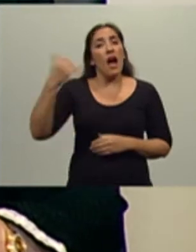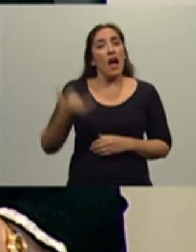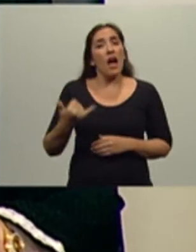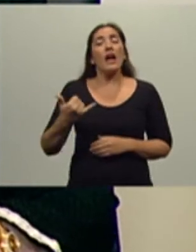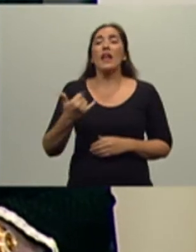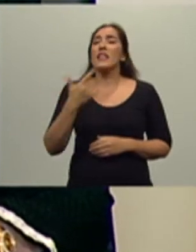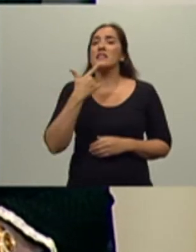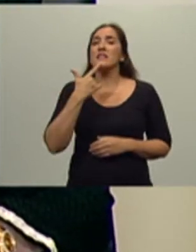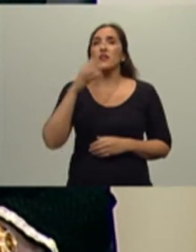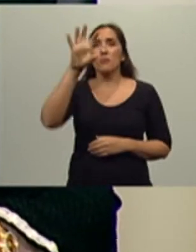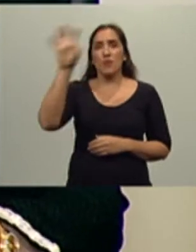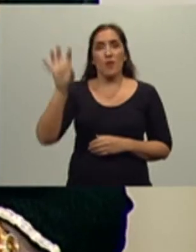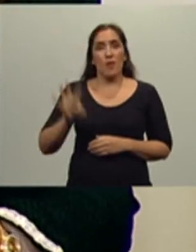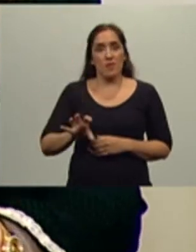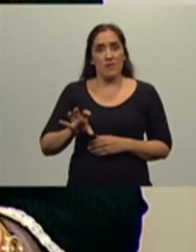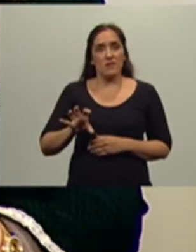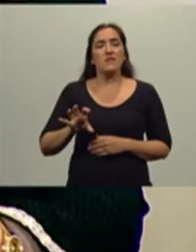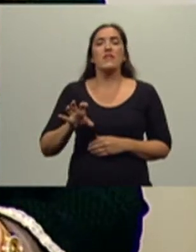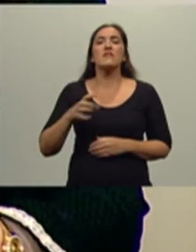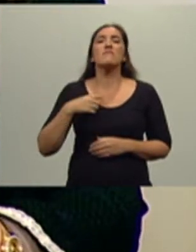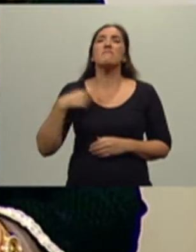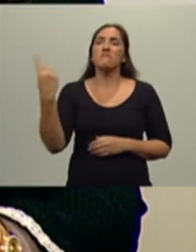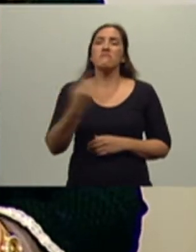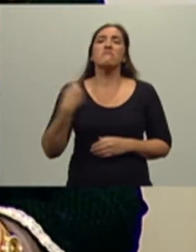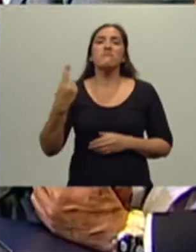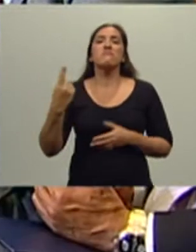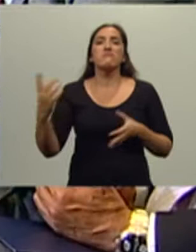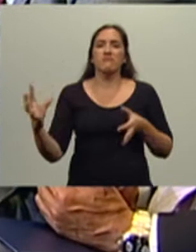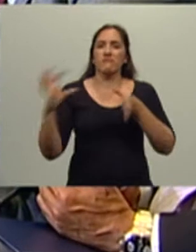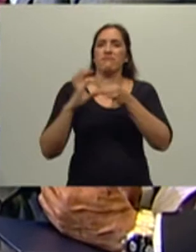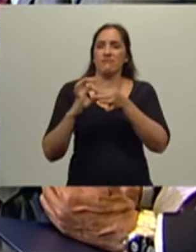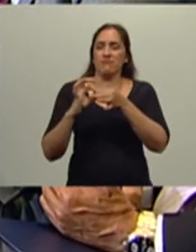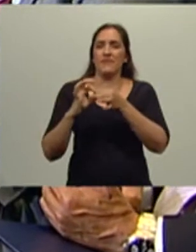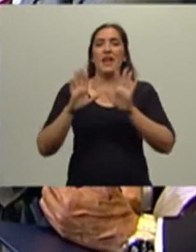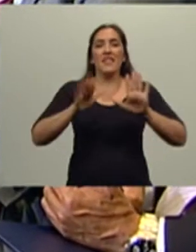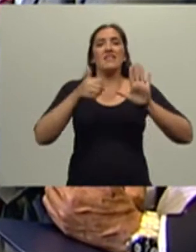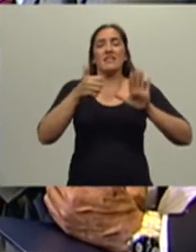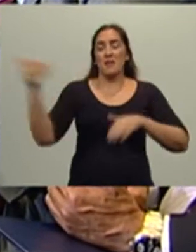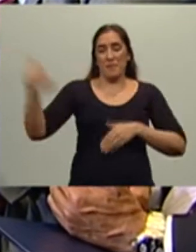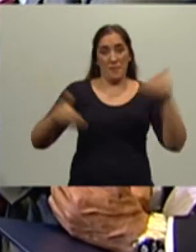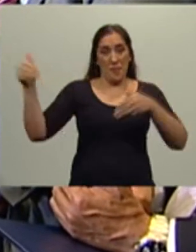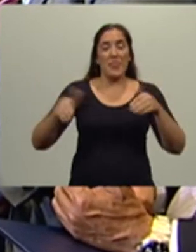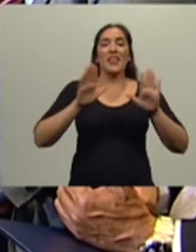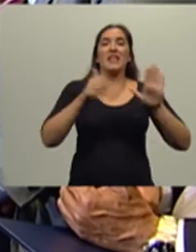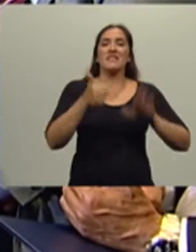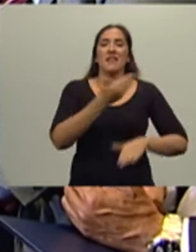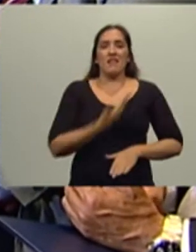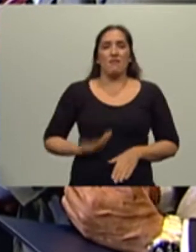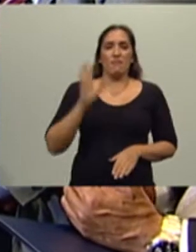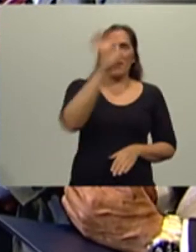provincias argentinas, nada más ni nada menos, 16 gobernadores y gobernadoras,